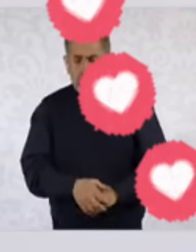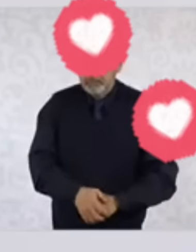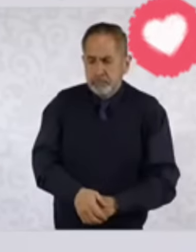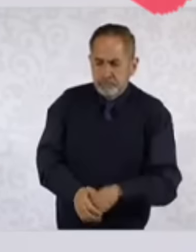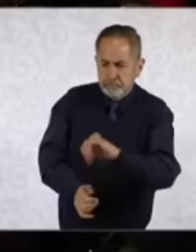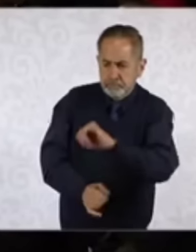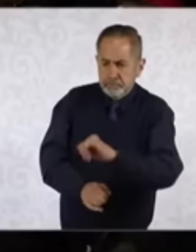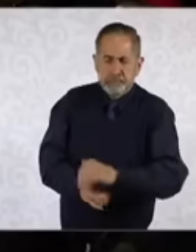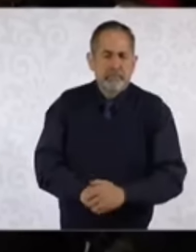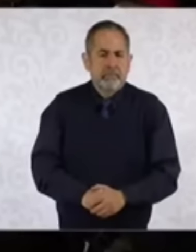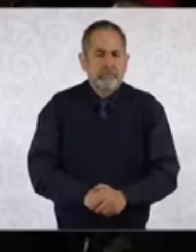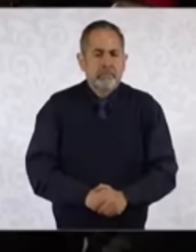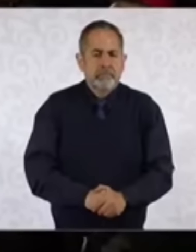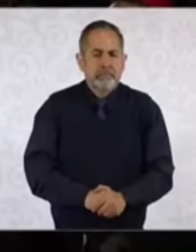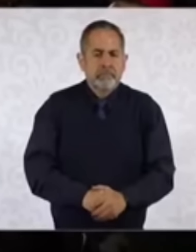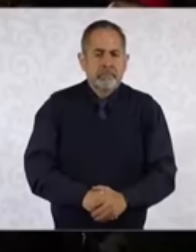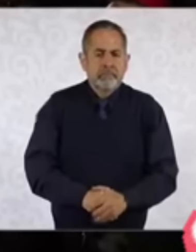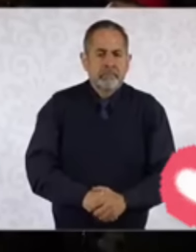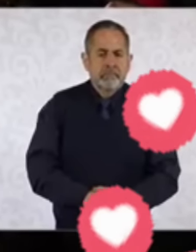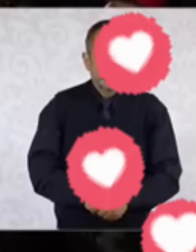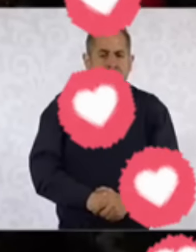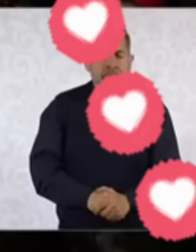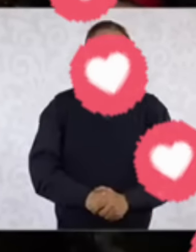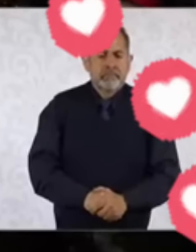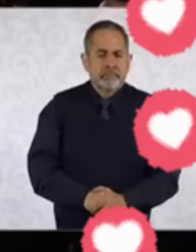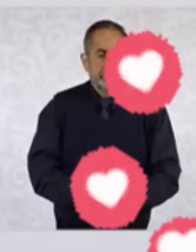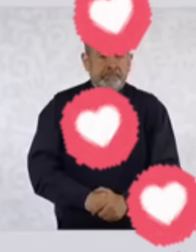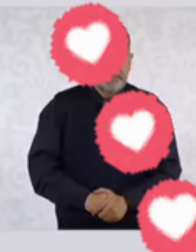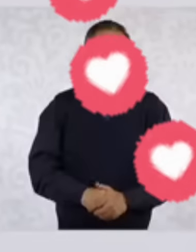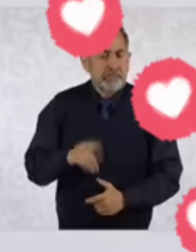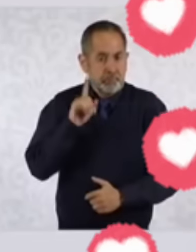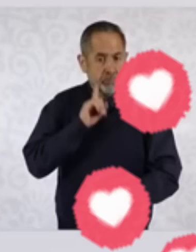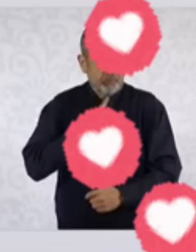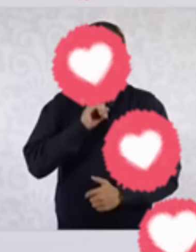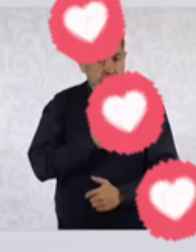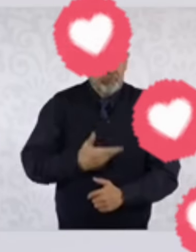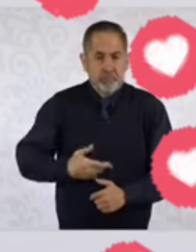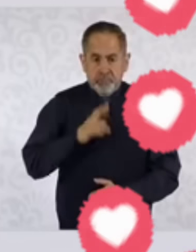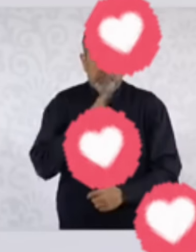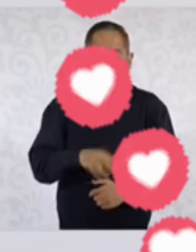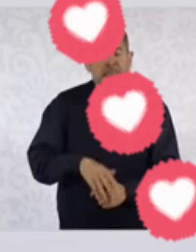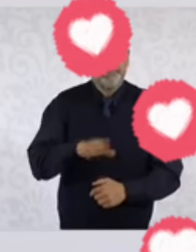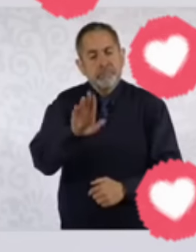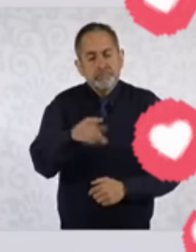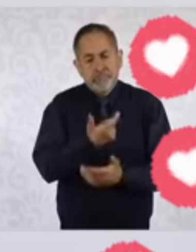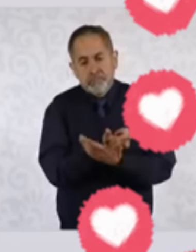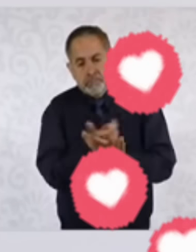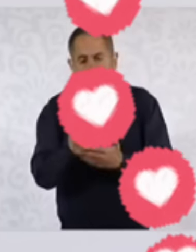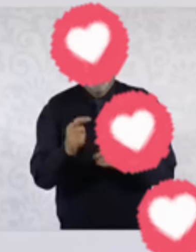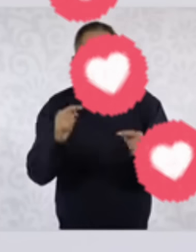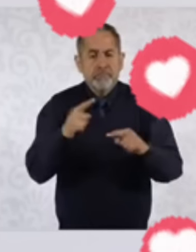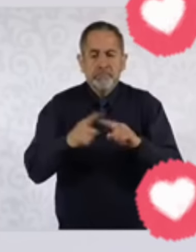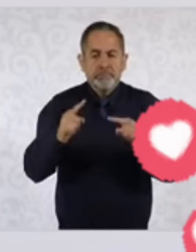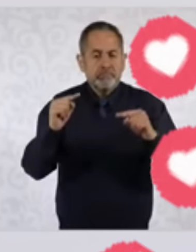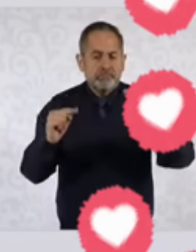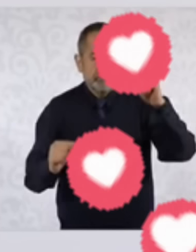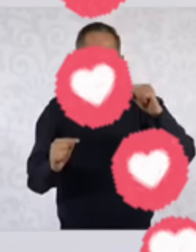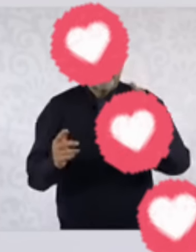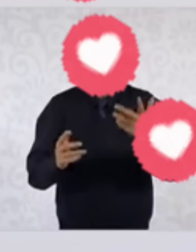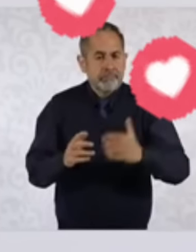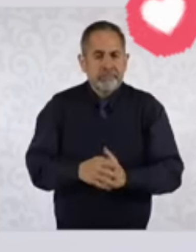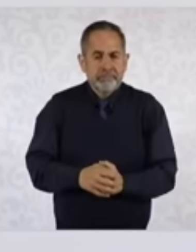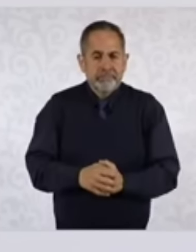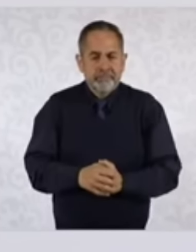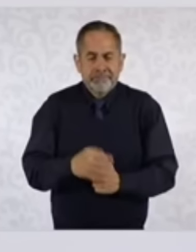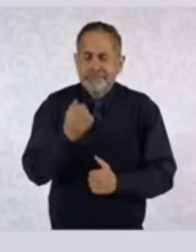Y bueno, este... La diferencia en salarios, incluso la